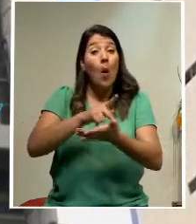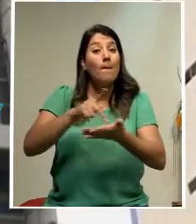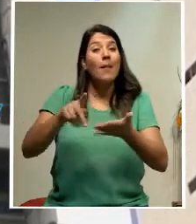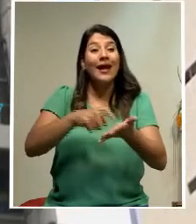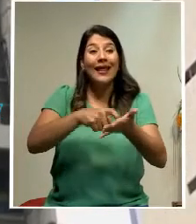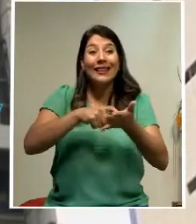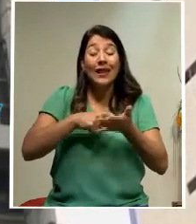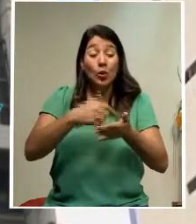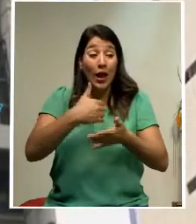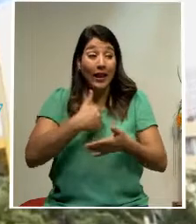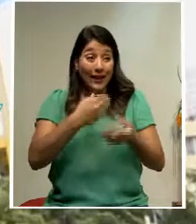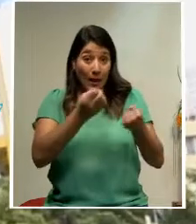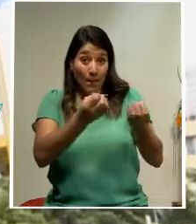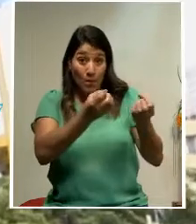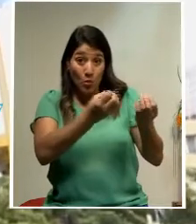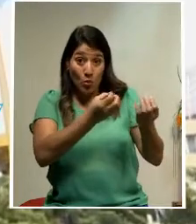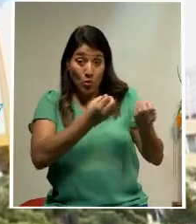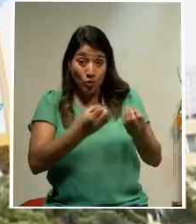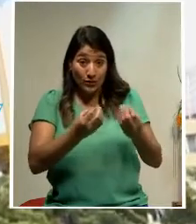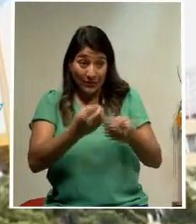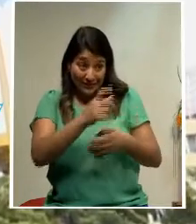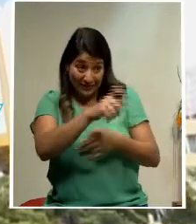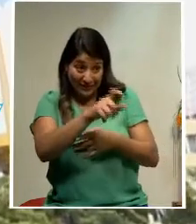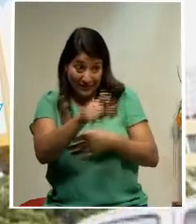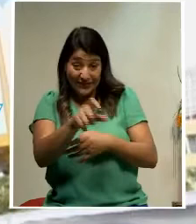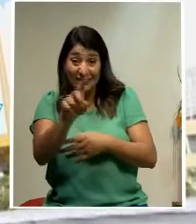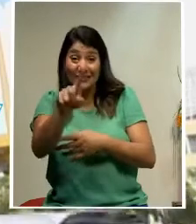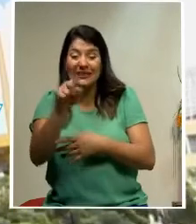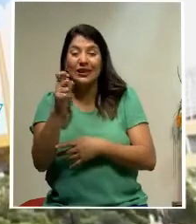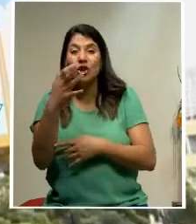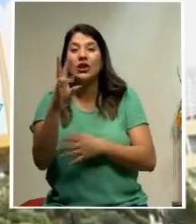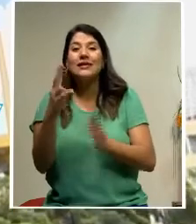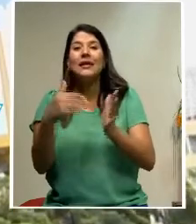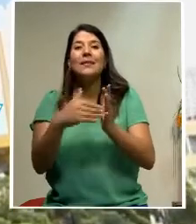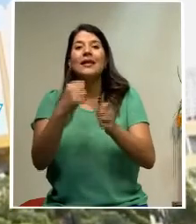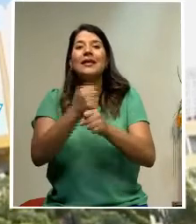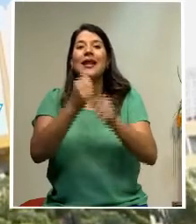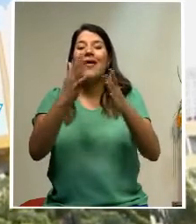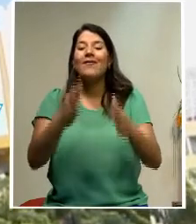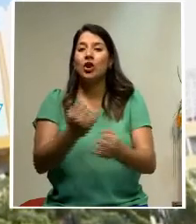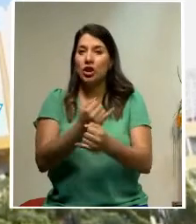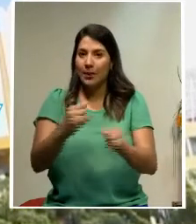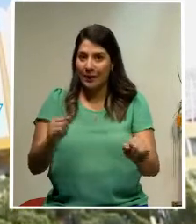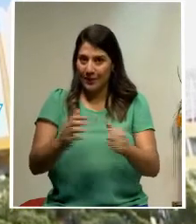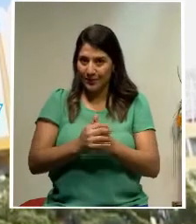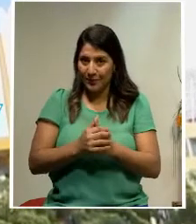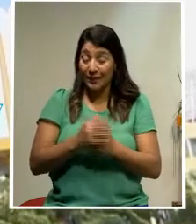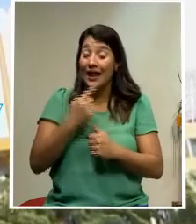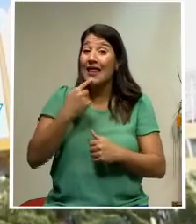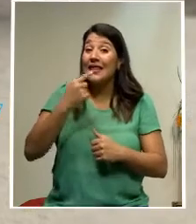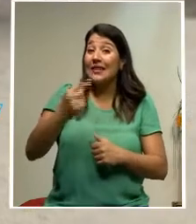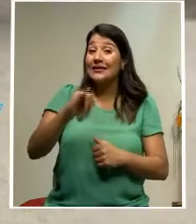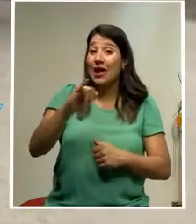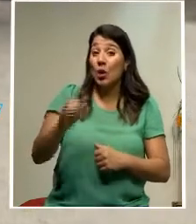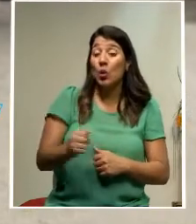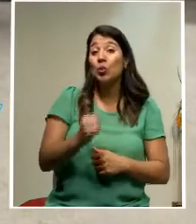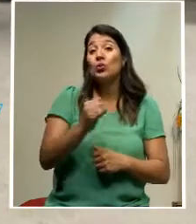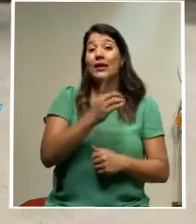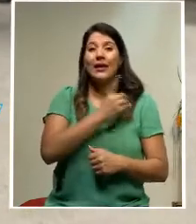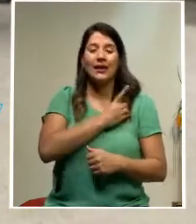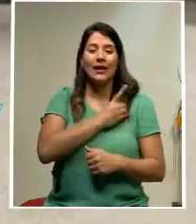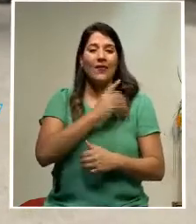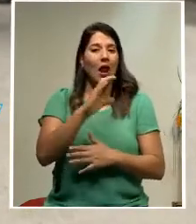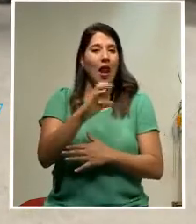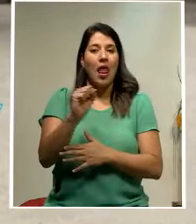que pretende condonar las deudas de 117 mil trabajadores independientes. La Junta insiste en que la caja no puede legislar